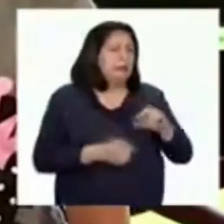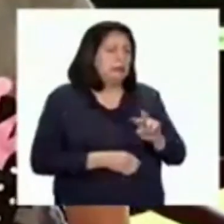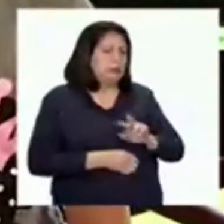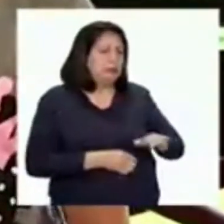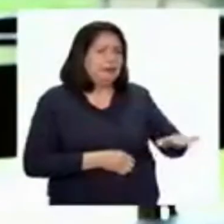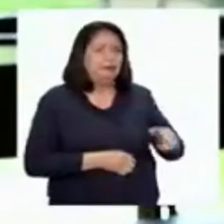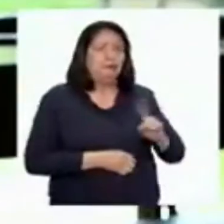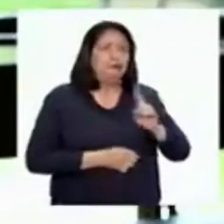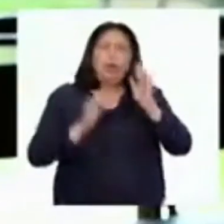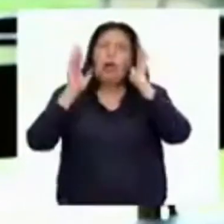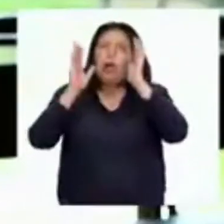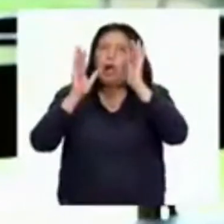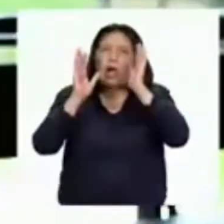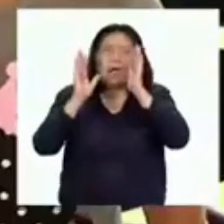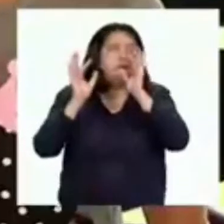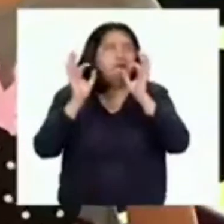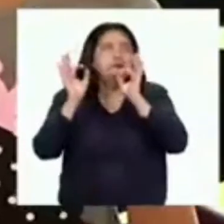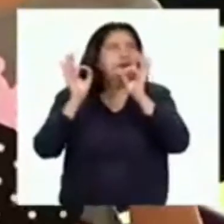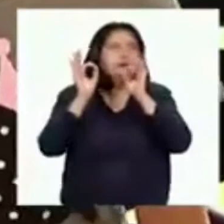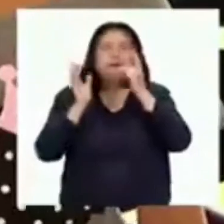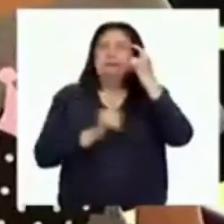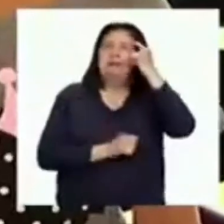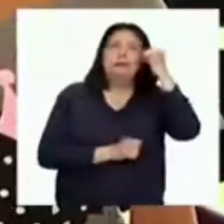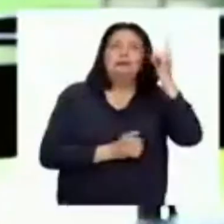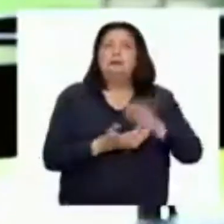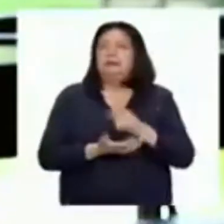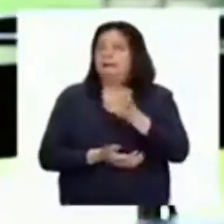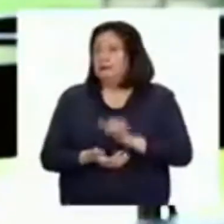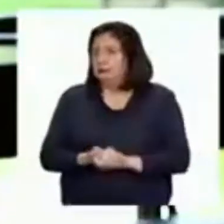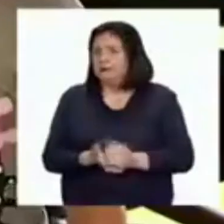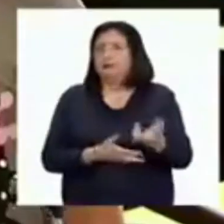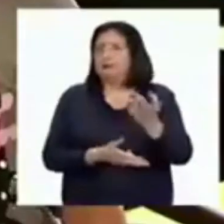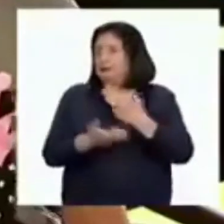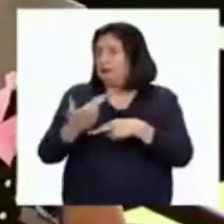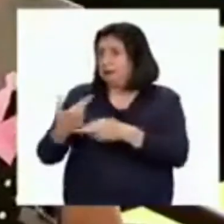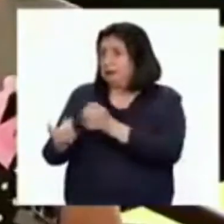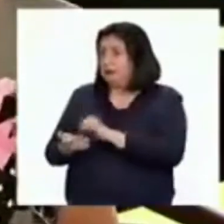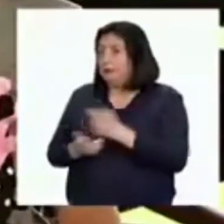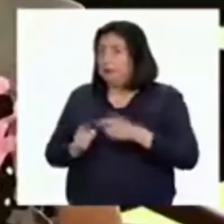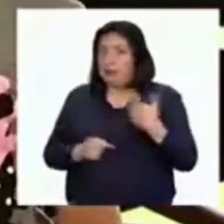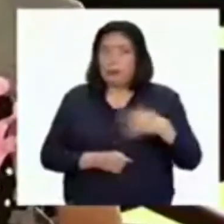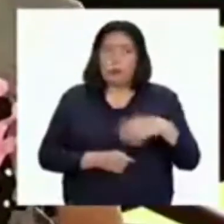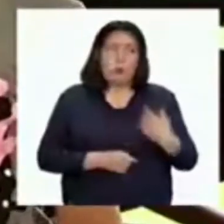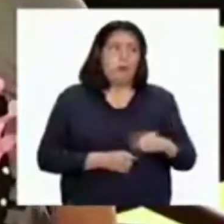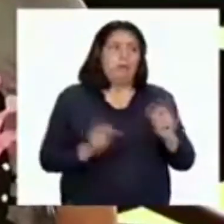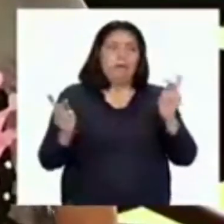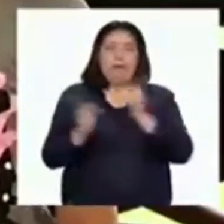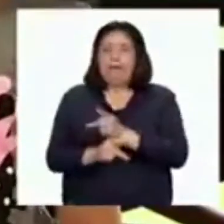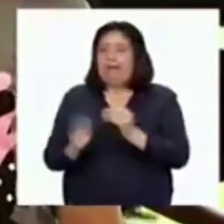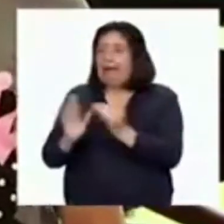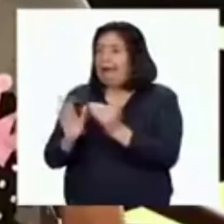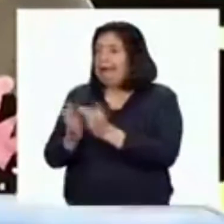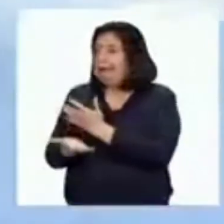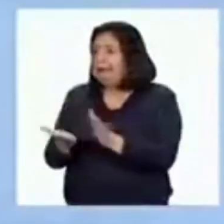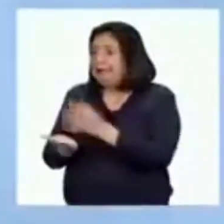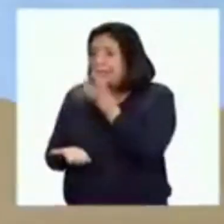niñas no se concentraron en la escuela. A las dos partieron de regreso. Pero lo peor era que en la casa no había